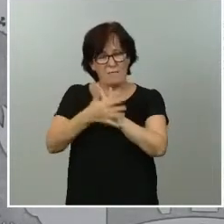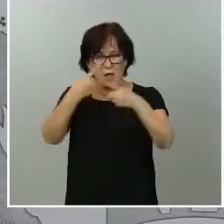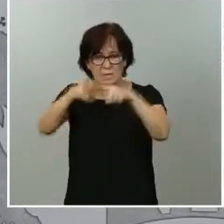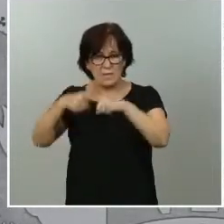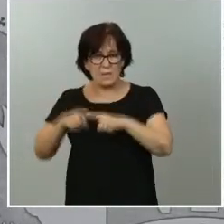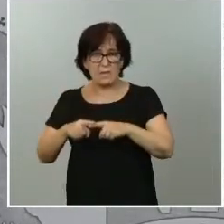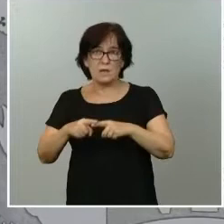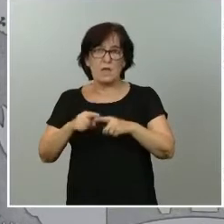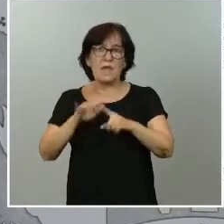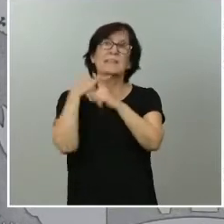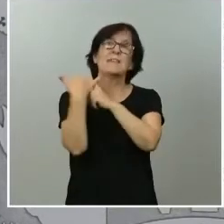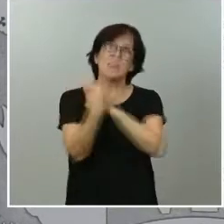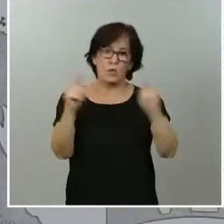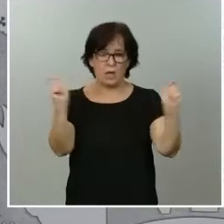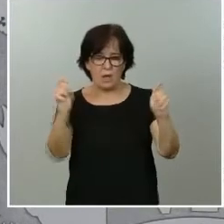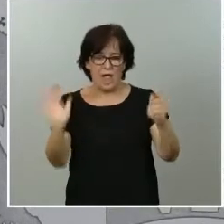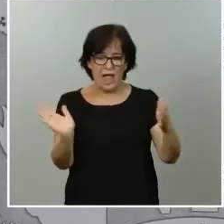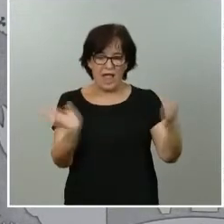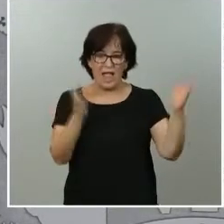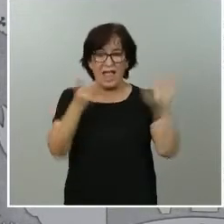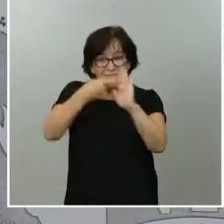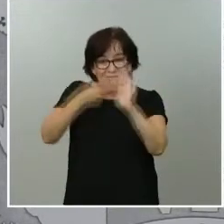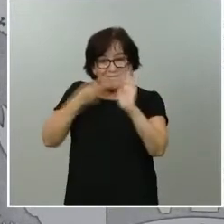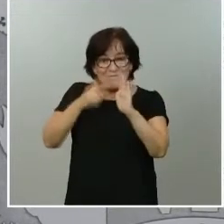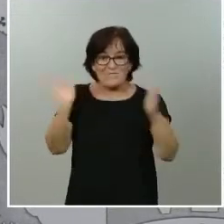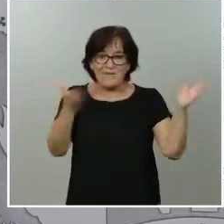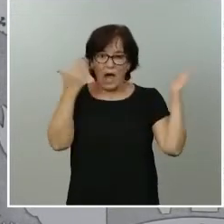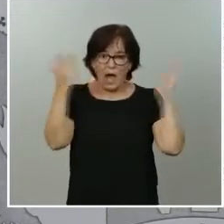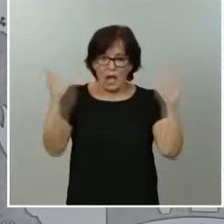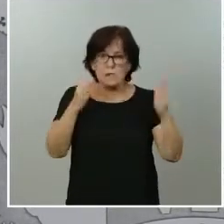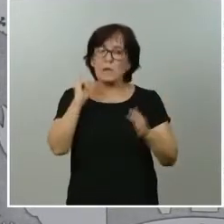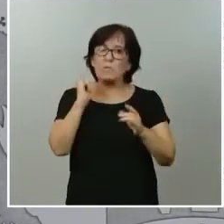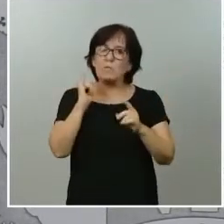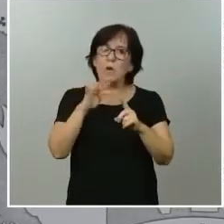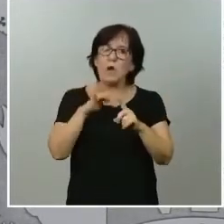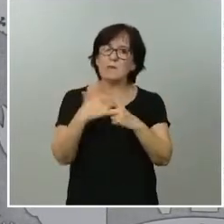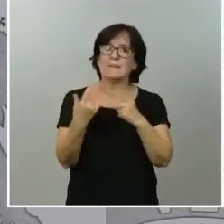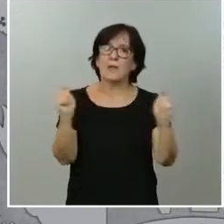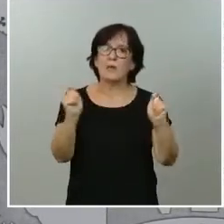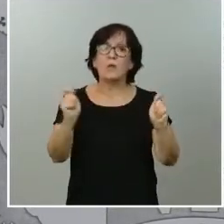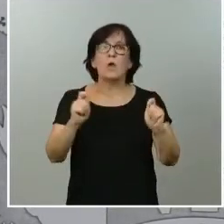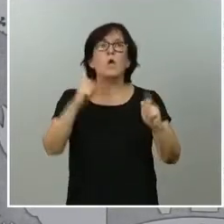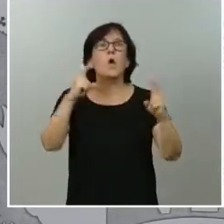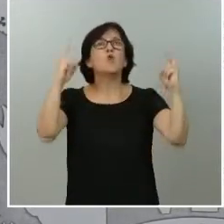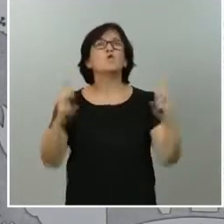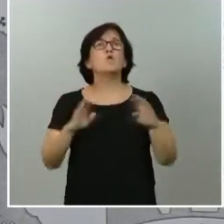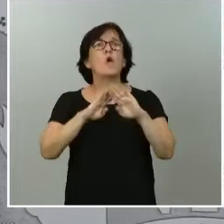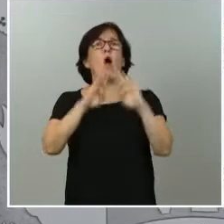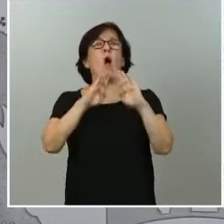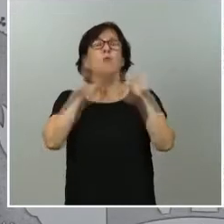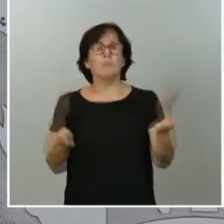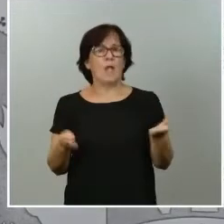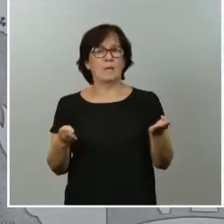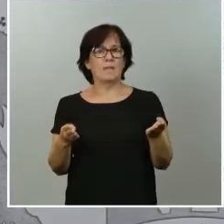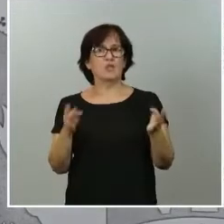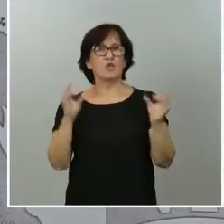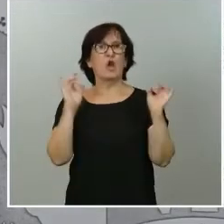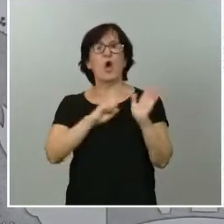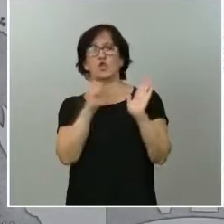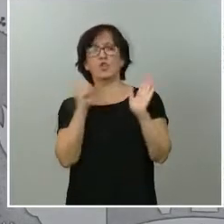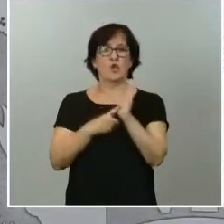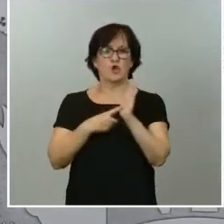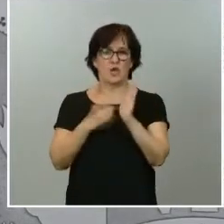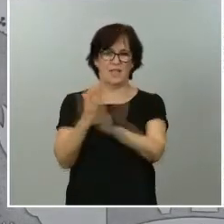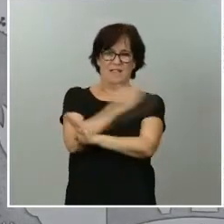En las fases de desescalada también hubo un estado de alarma, pero no hubo un confinamiento como el que vivimos durante los